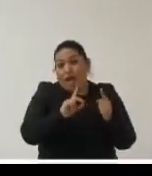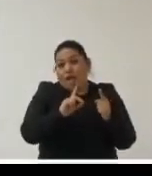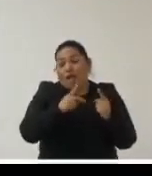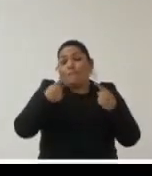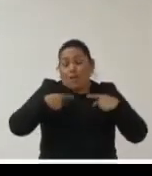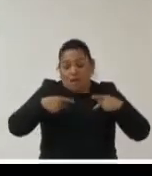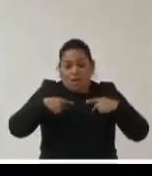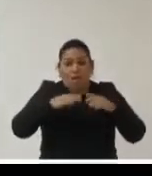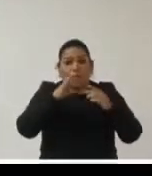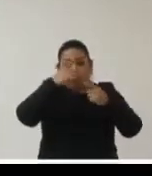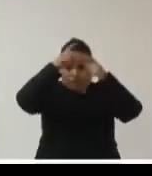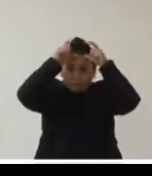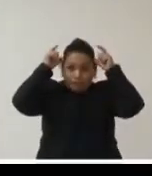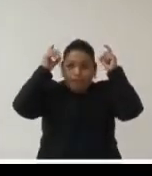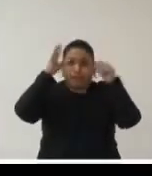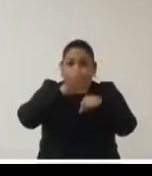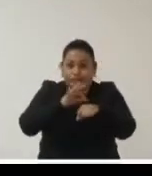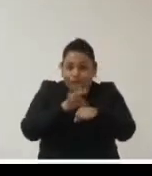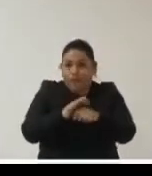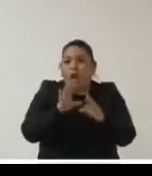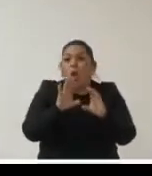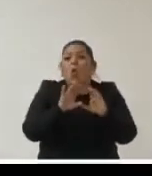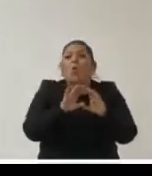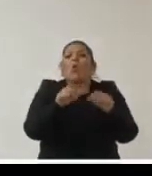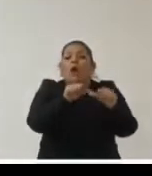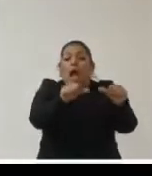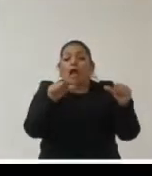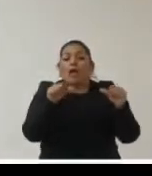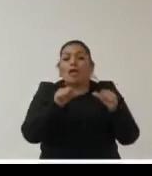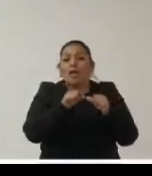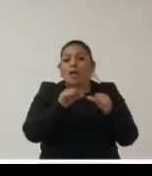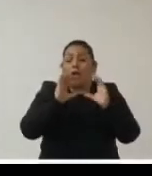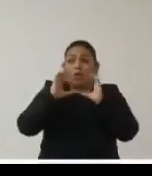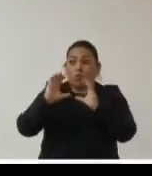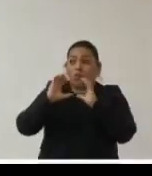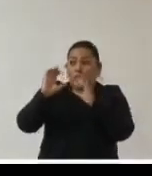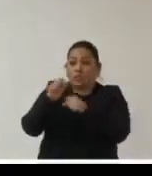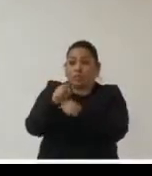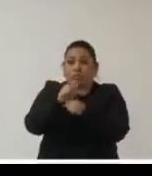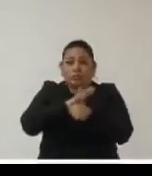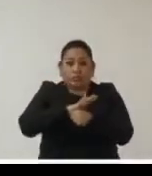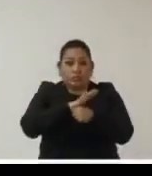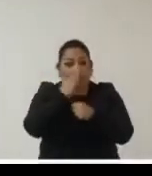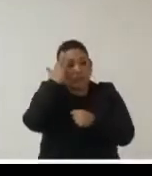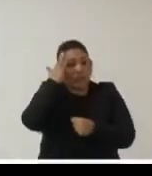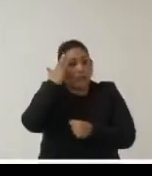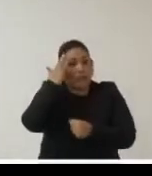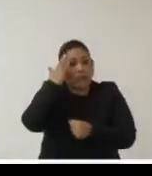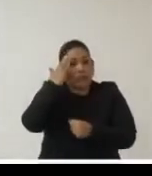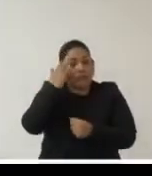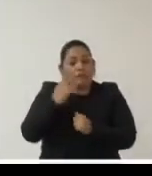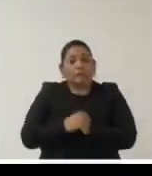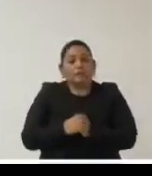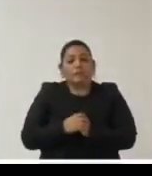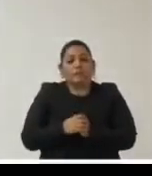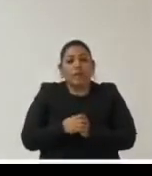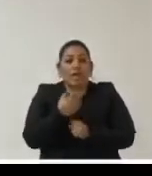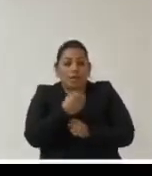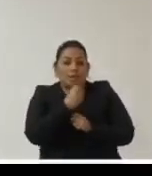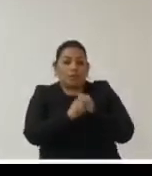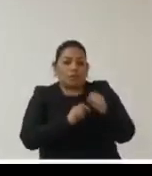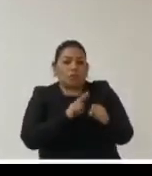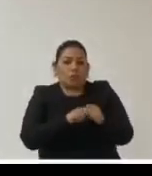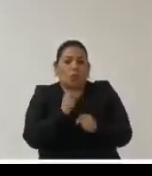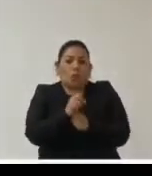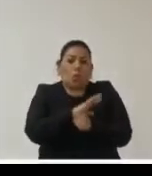personal médico cómo manejo a las áreas que van a soportar estos hospitales